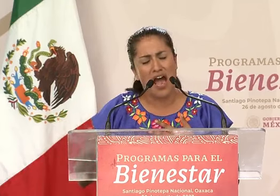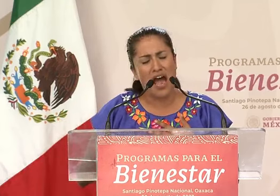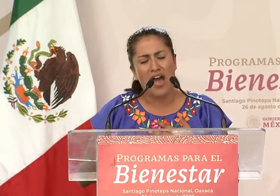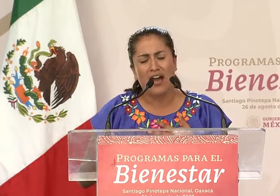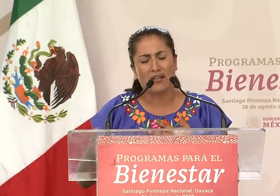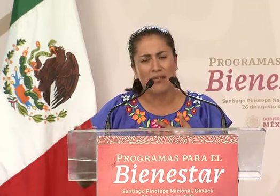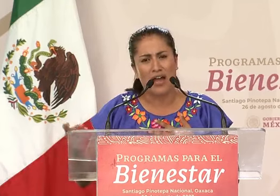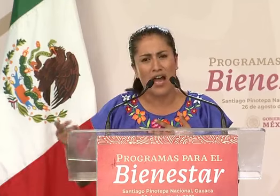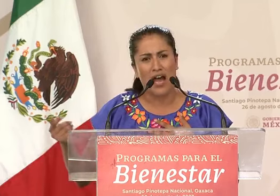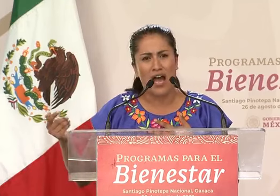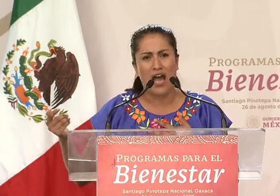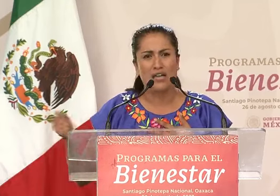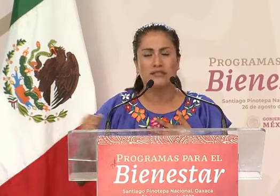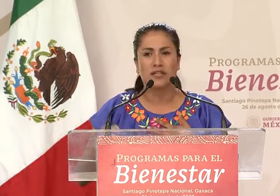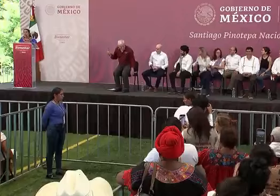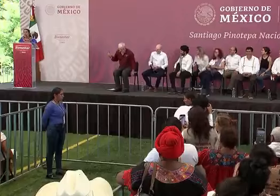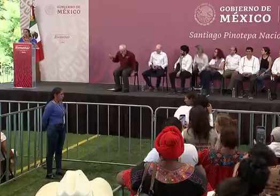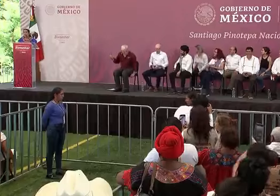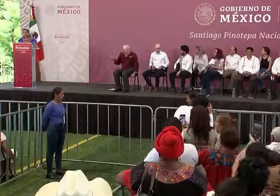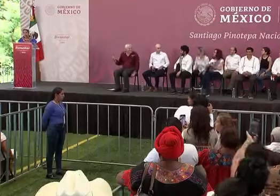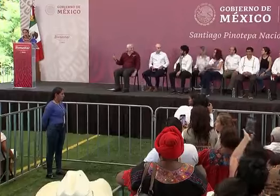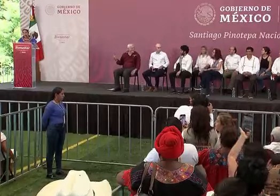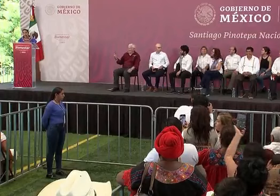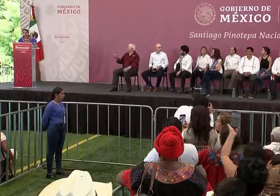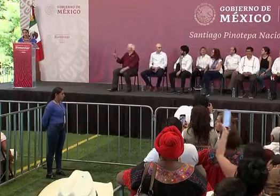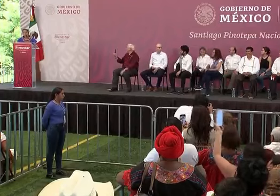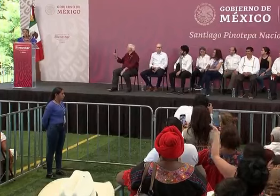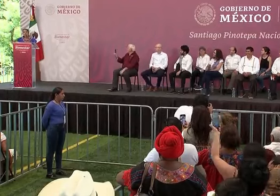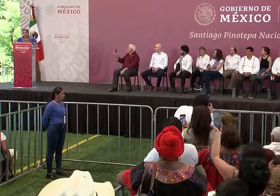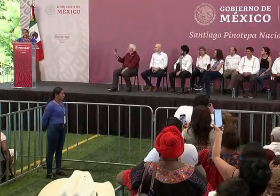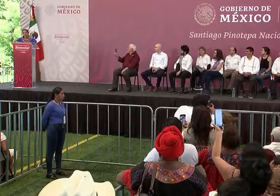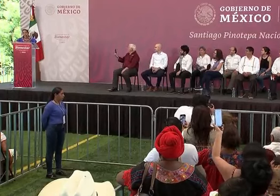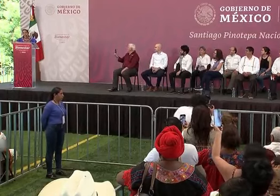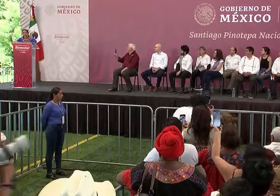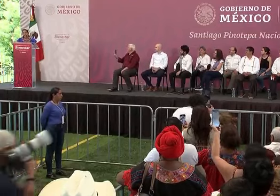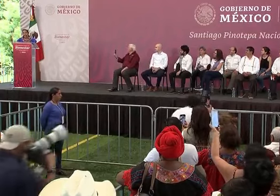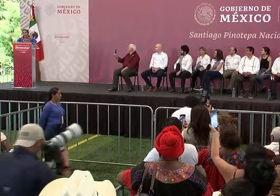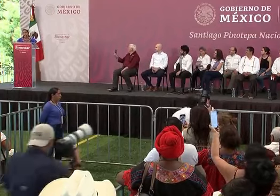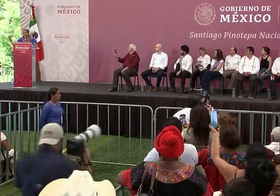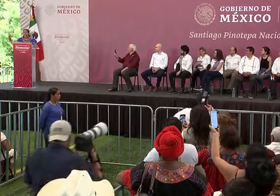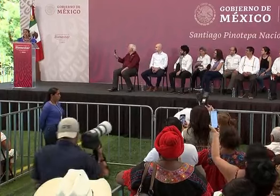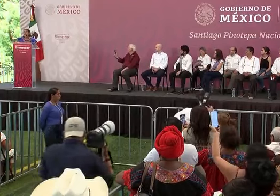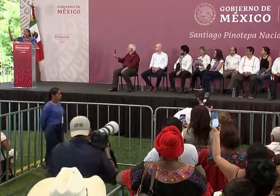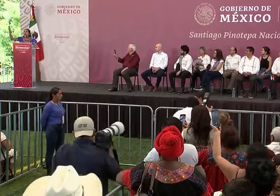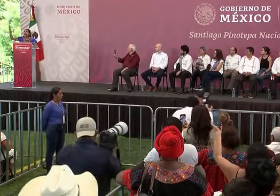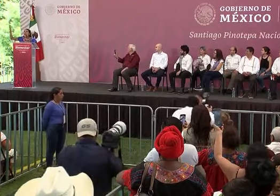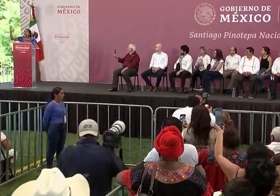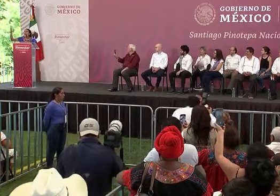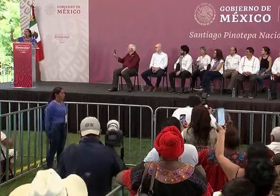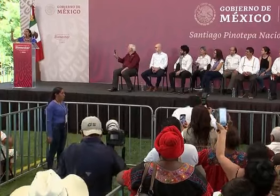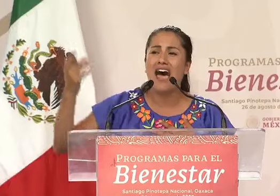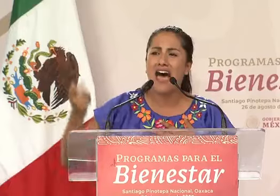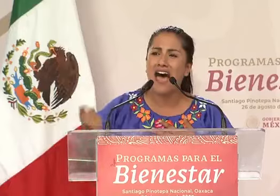chagma! ¡Och la matz! ¡Ichkechal chlayel!